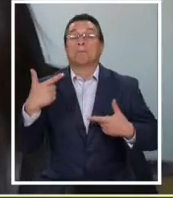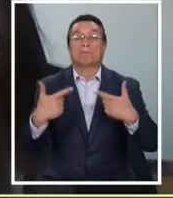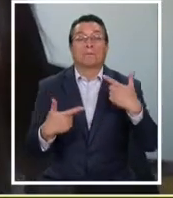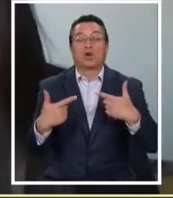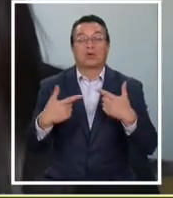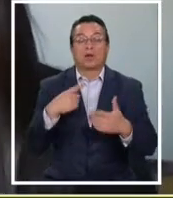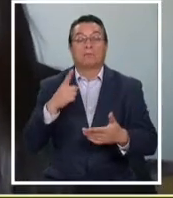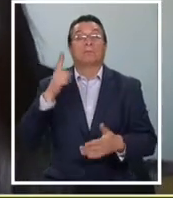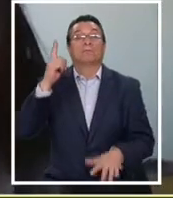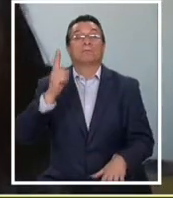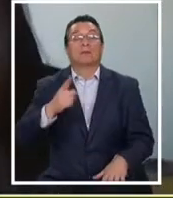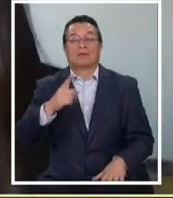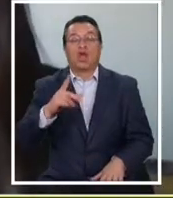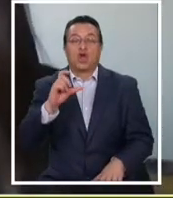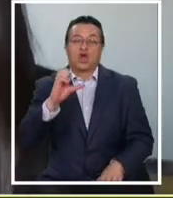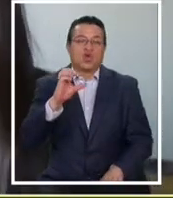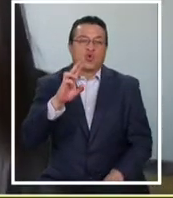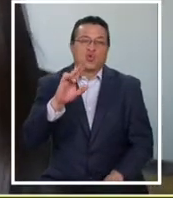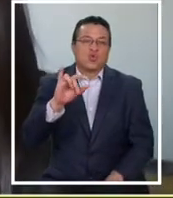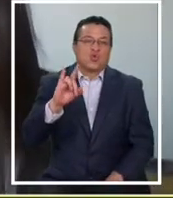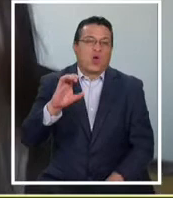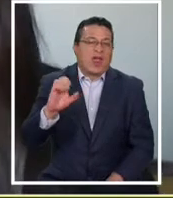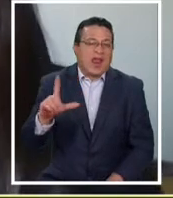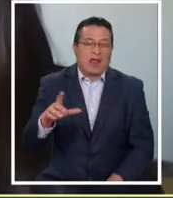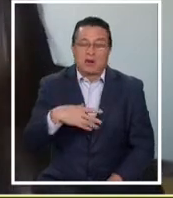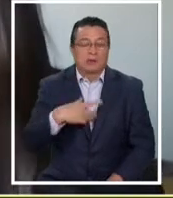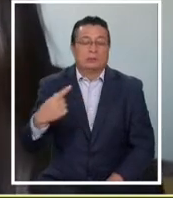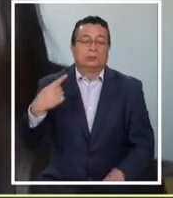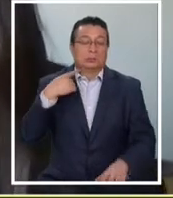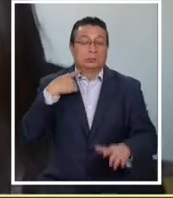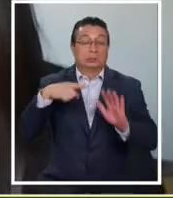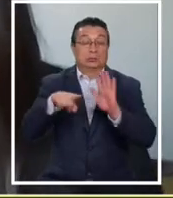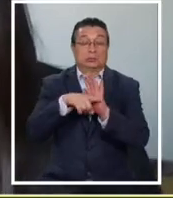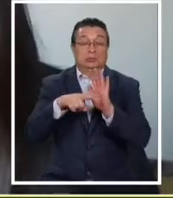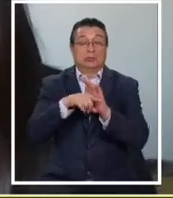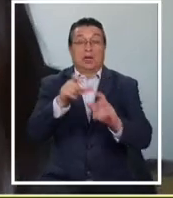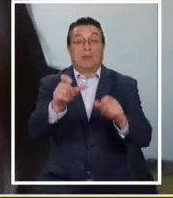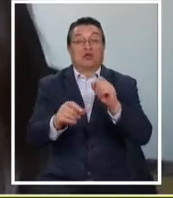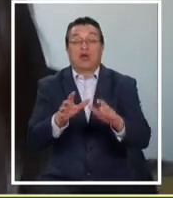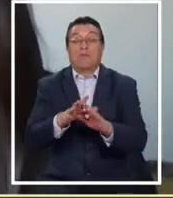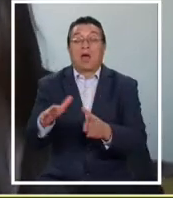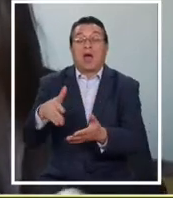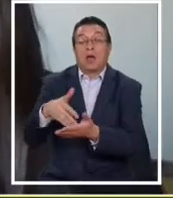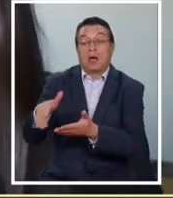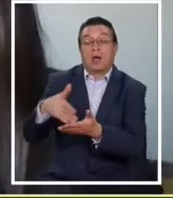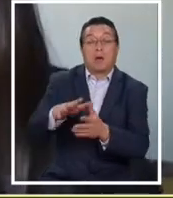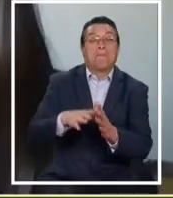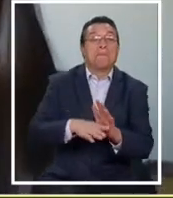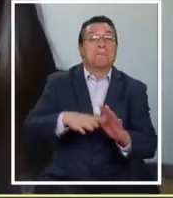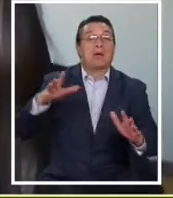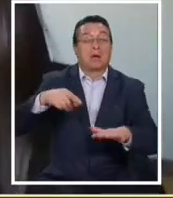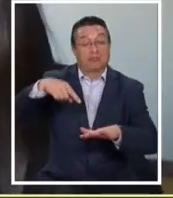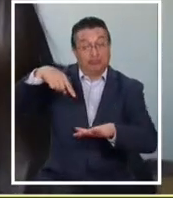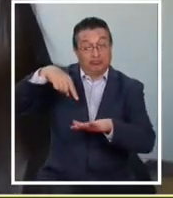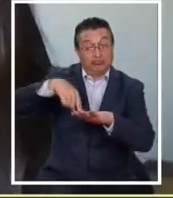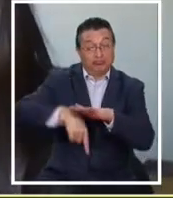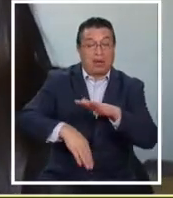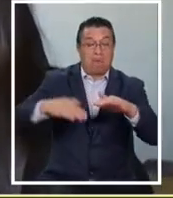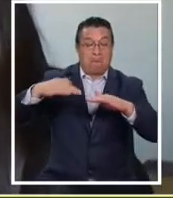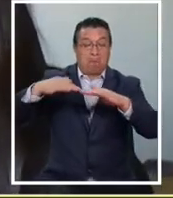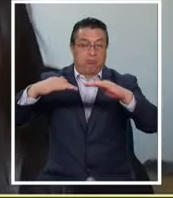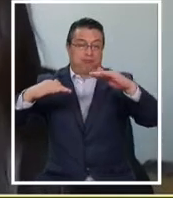deliberadas y crueles, que resultan destructivas para las personas más marginadas, que va profundizando las